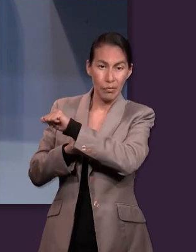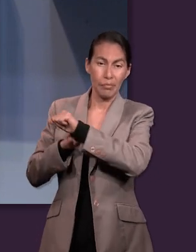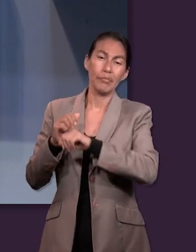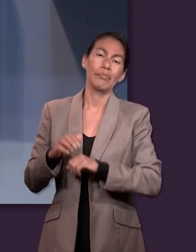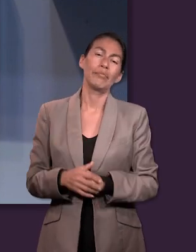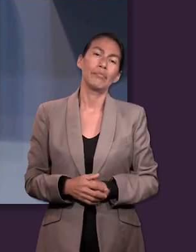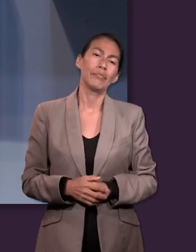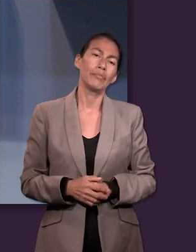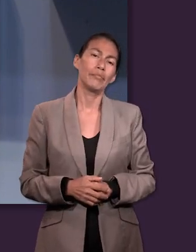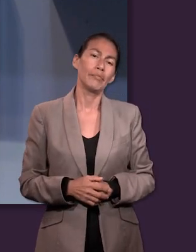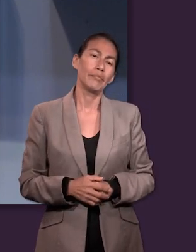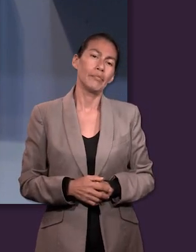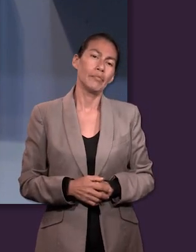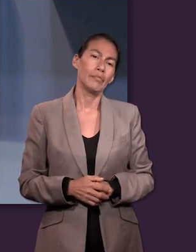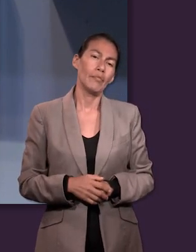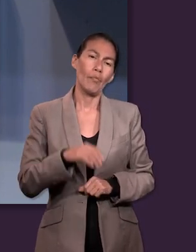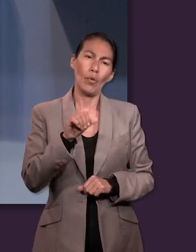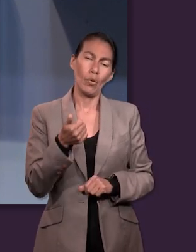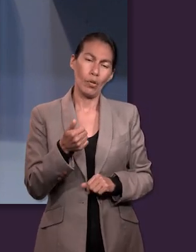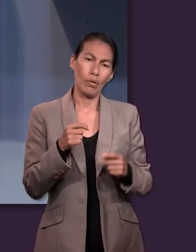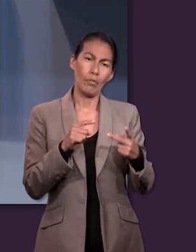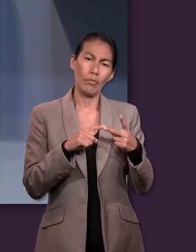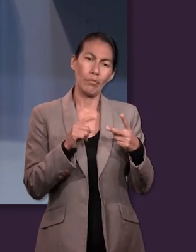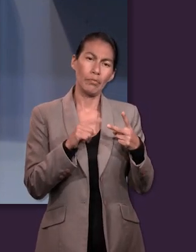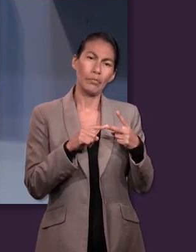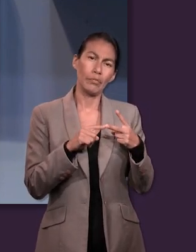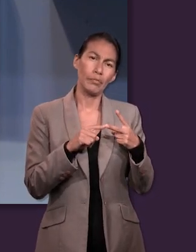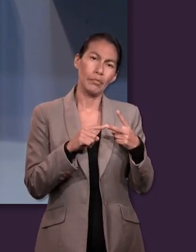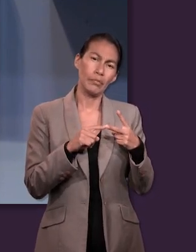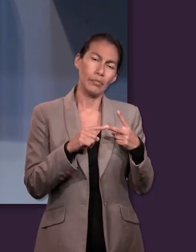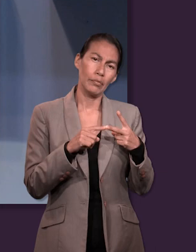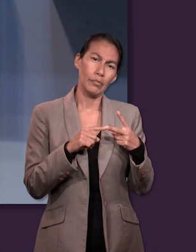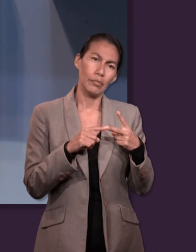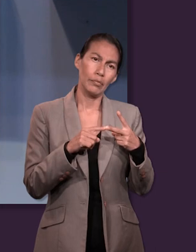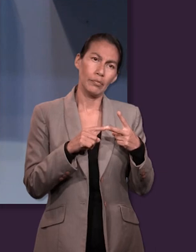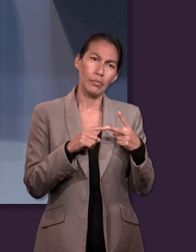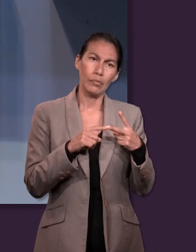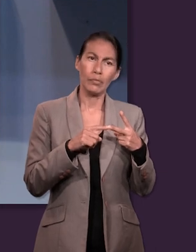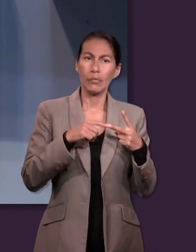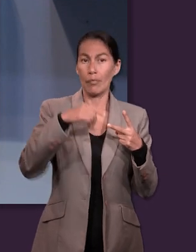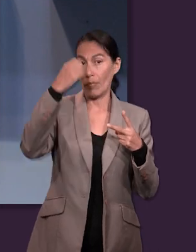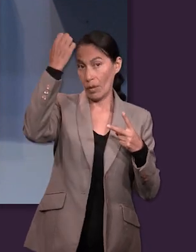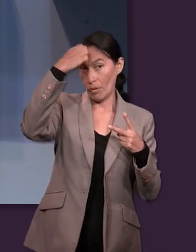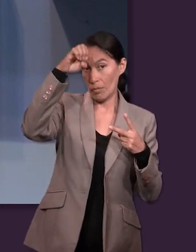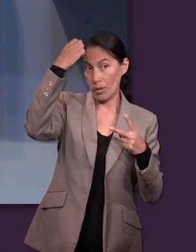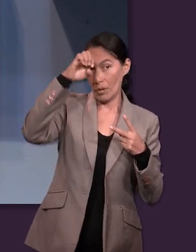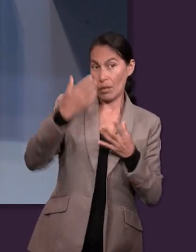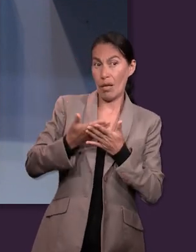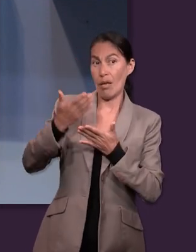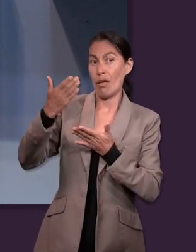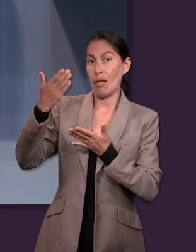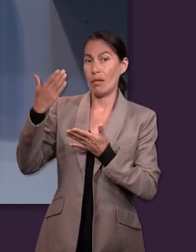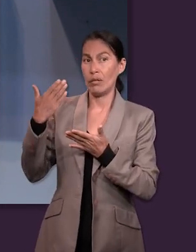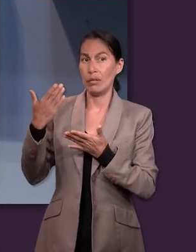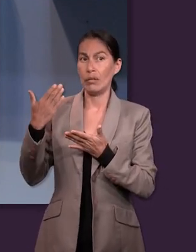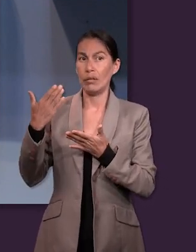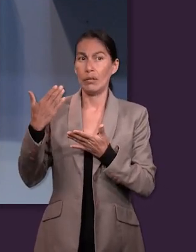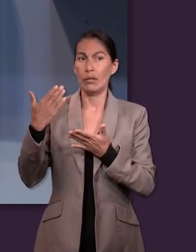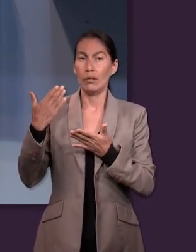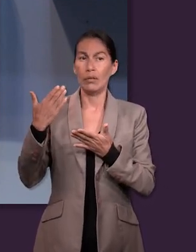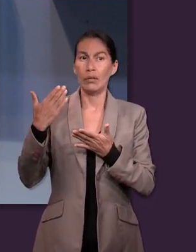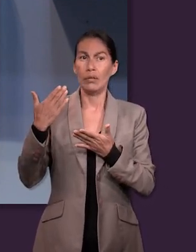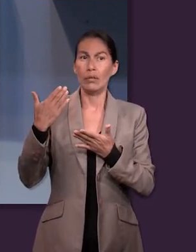Dios. Y la otra la otra expresión también es bueno, fue experiencia que tuve en el pasado